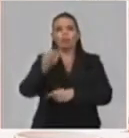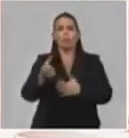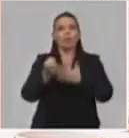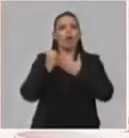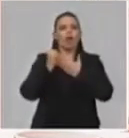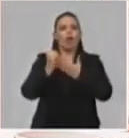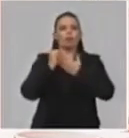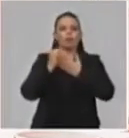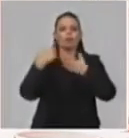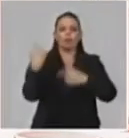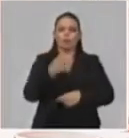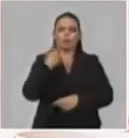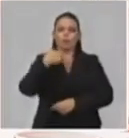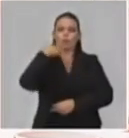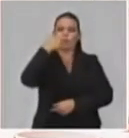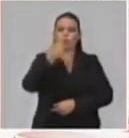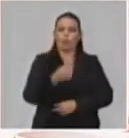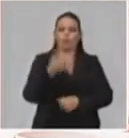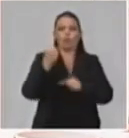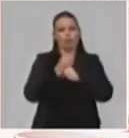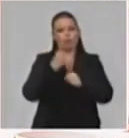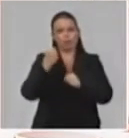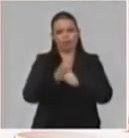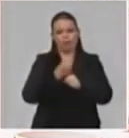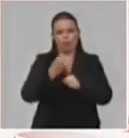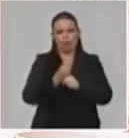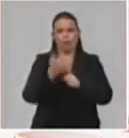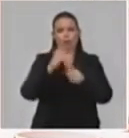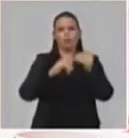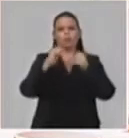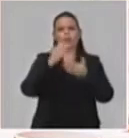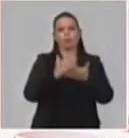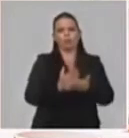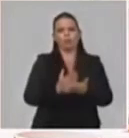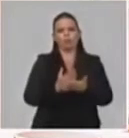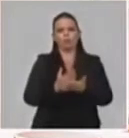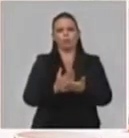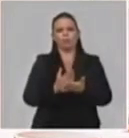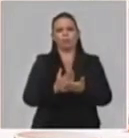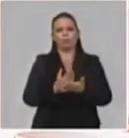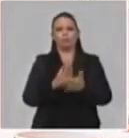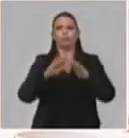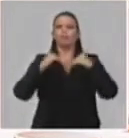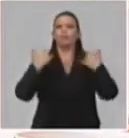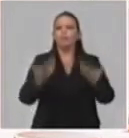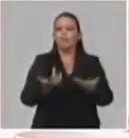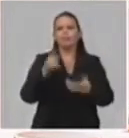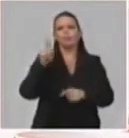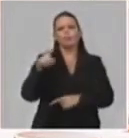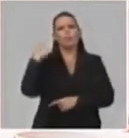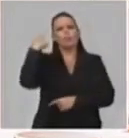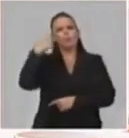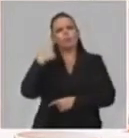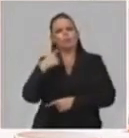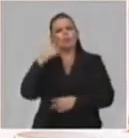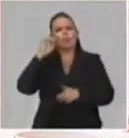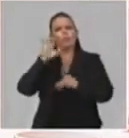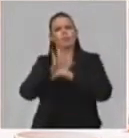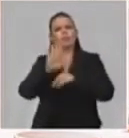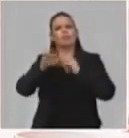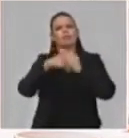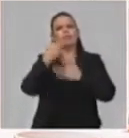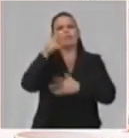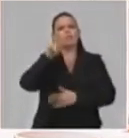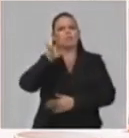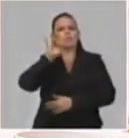constantemente la labor que está desarrollando el Ministerio de Educación. Ahora, ¿qué ha pasado? Como me preguntaste, a partir del día 27 de